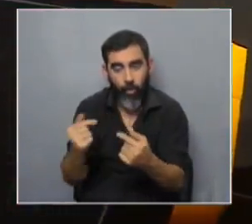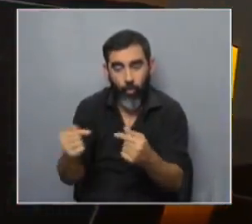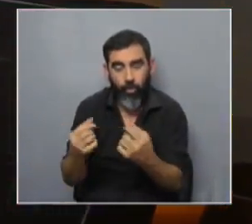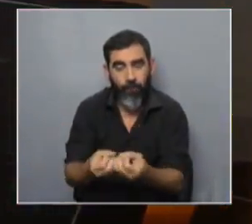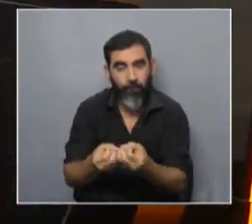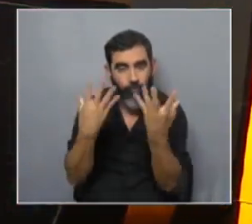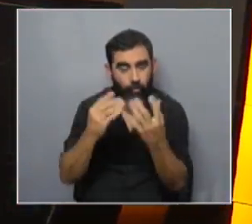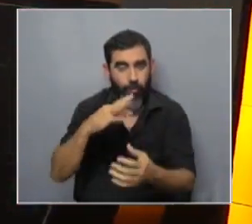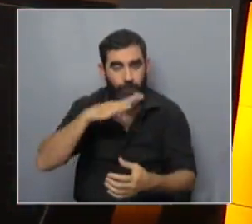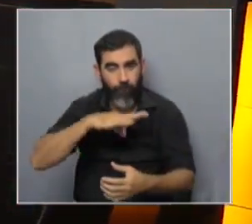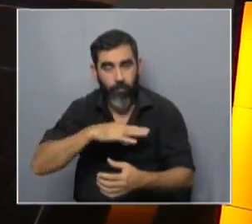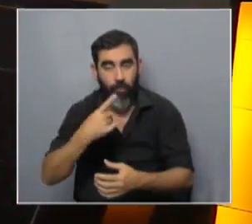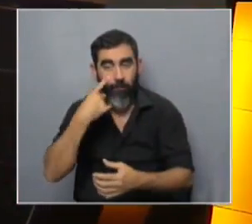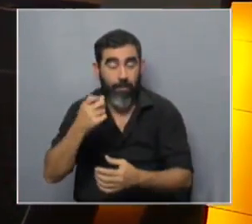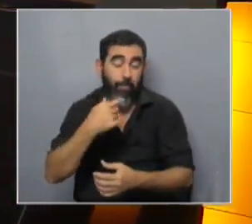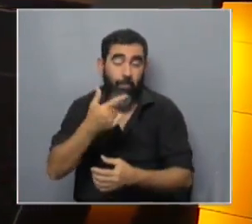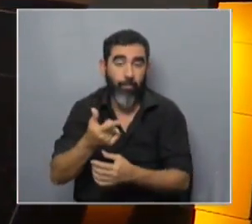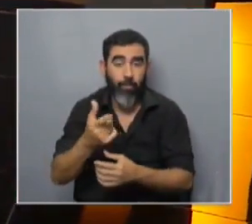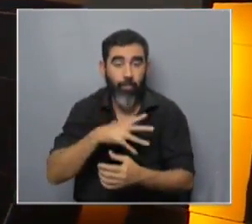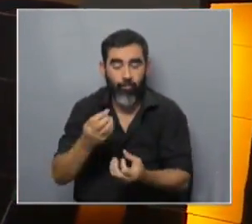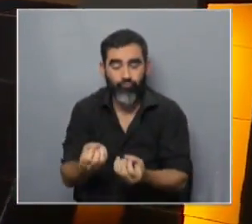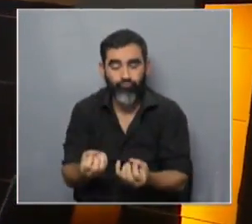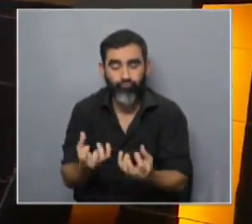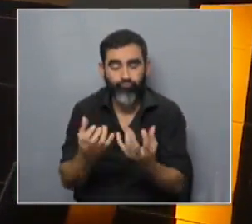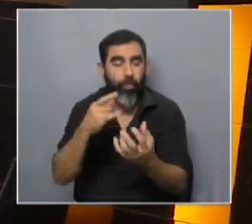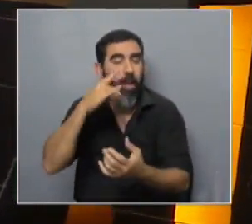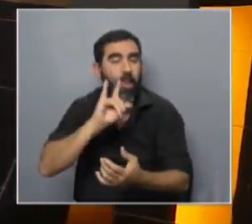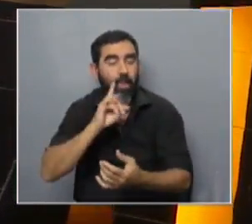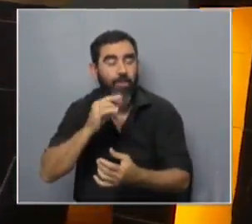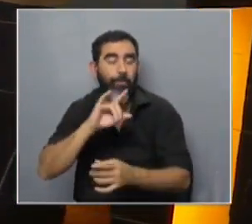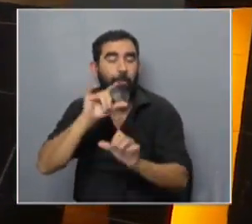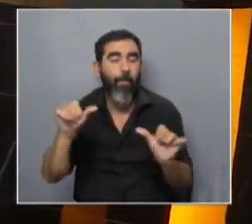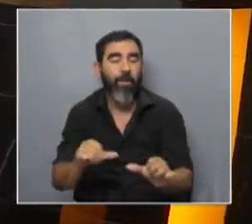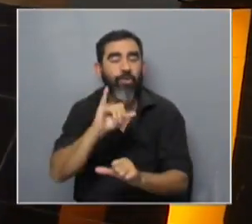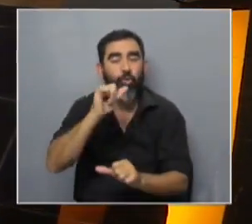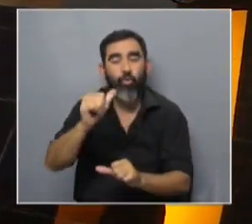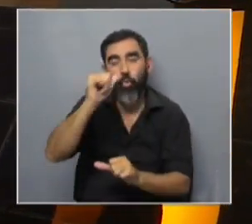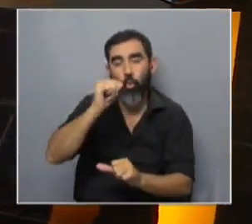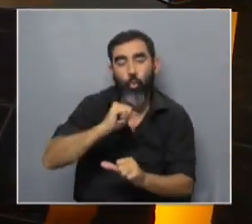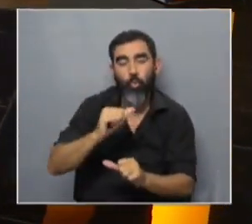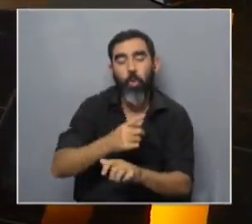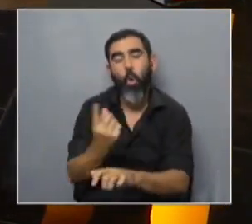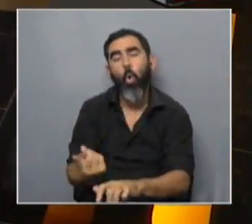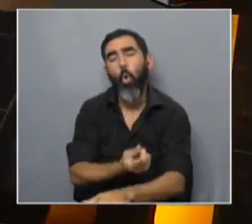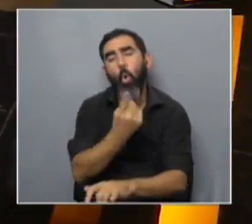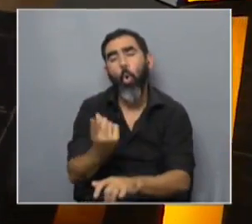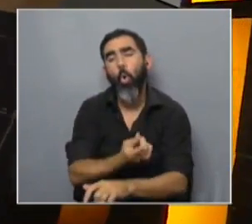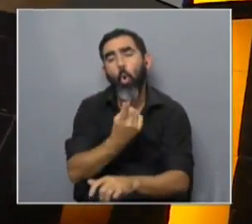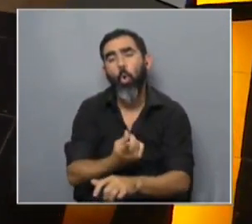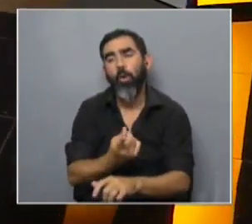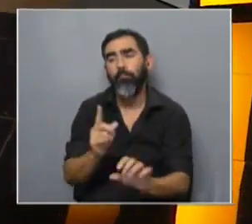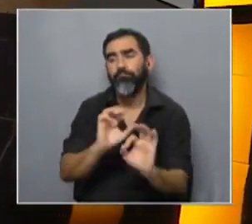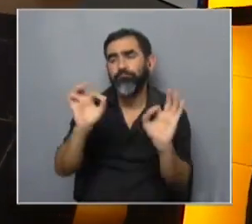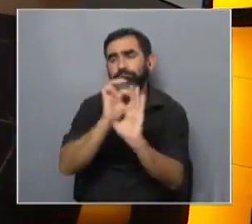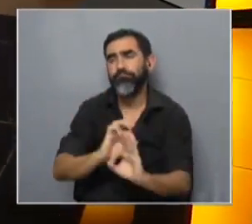por virus y evitar que cuando uno está fermentando leche para producir yogur, veas que tras unas horas aquello no va a